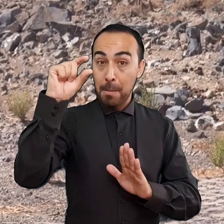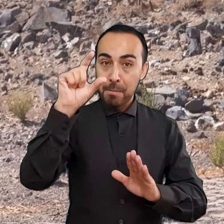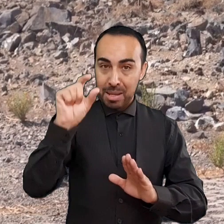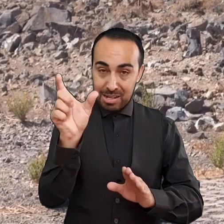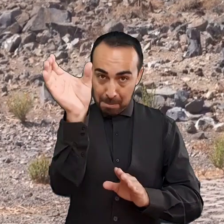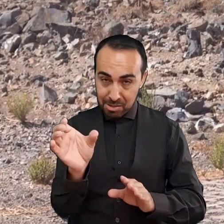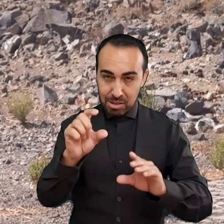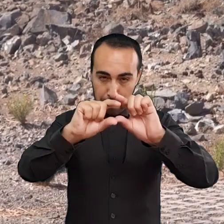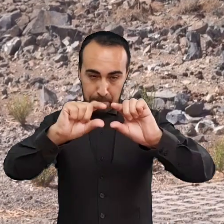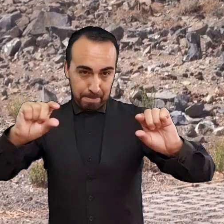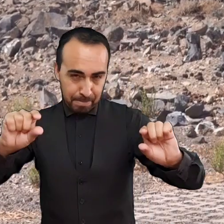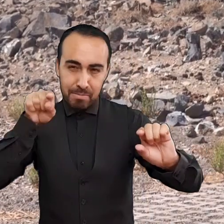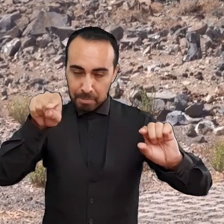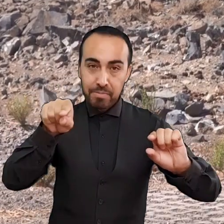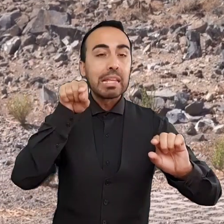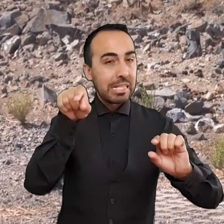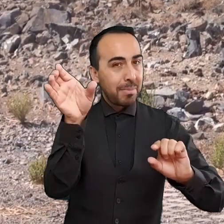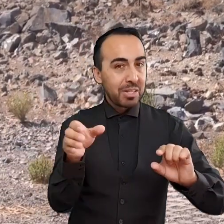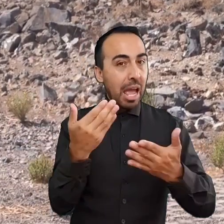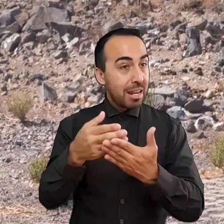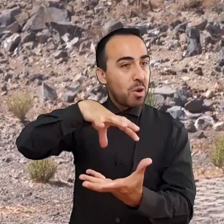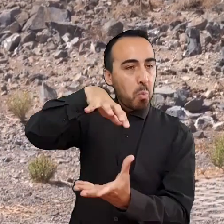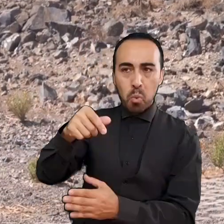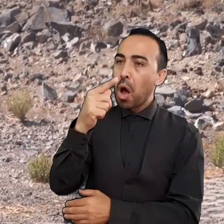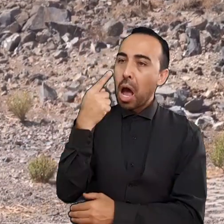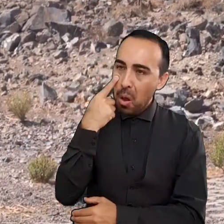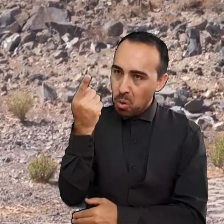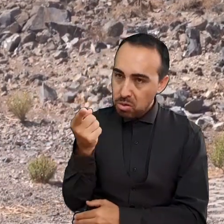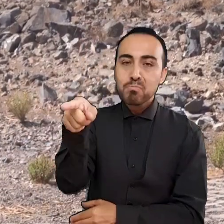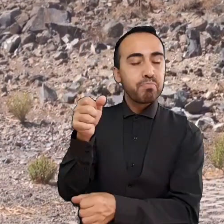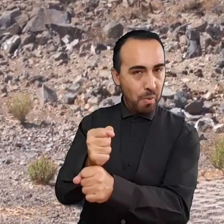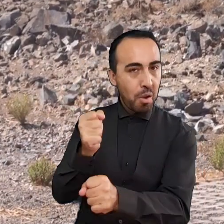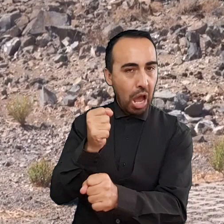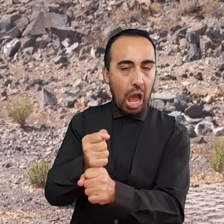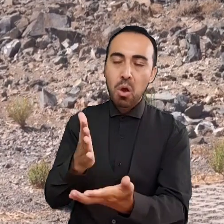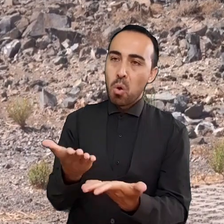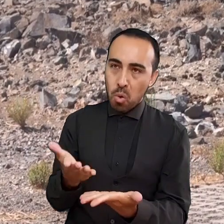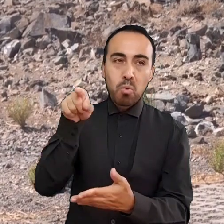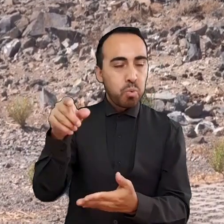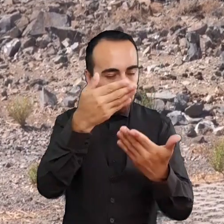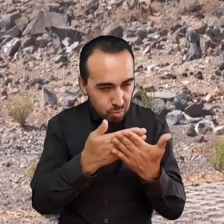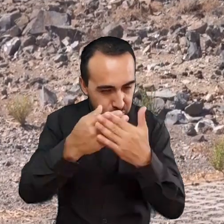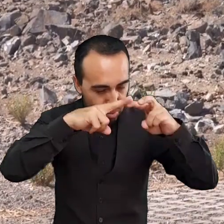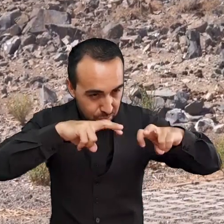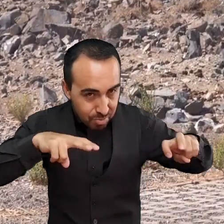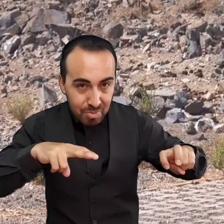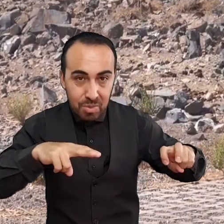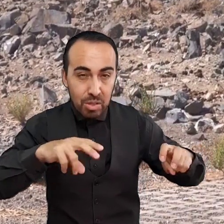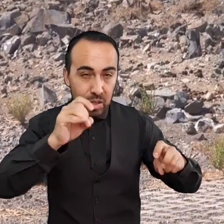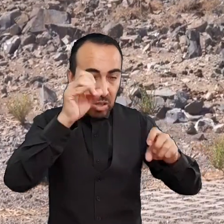SN 1987A y el proyecto Calanto Lolo, una investigación astronómica realizada en Chile entre los años